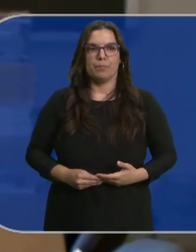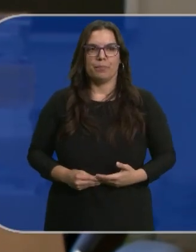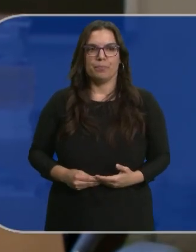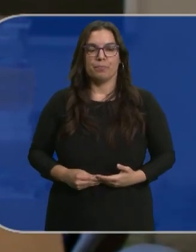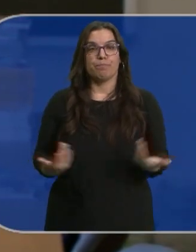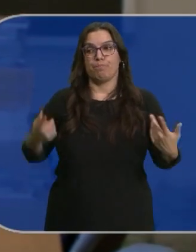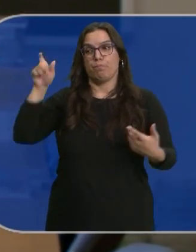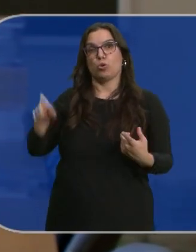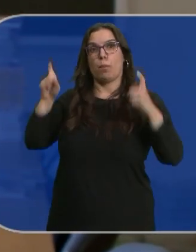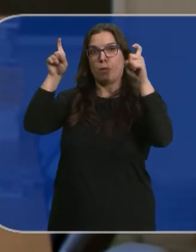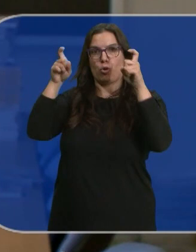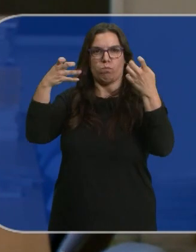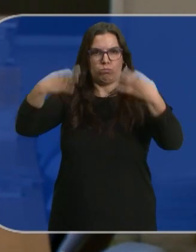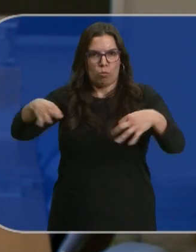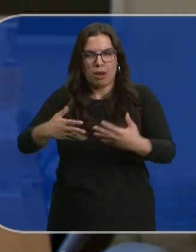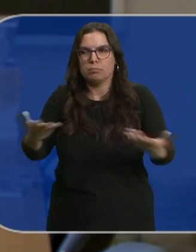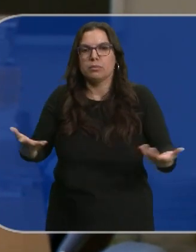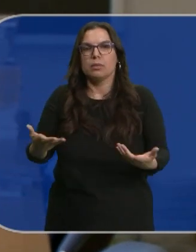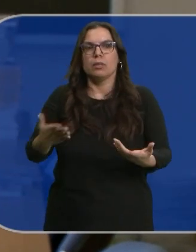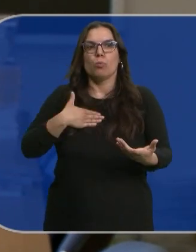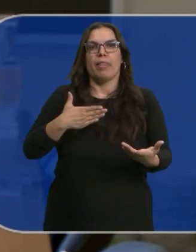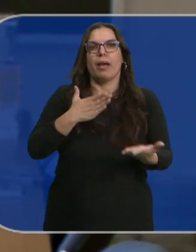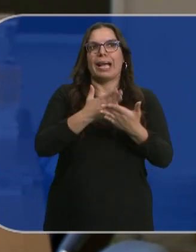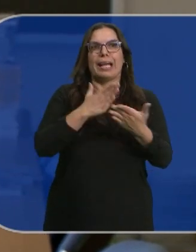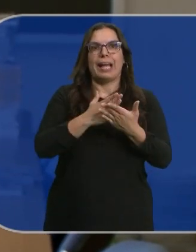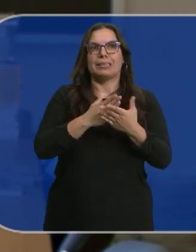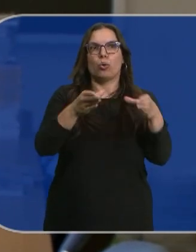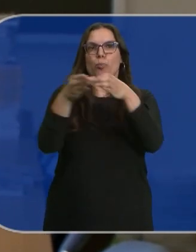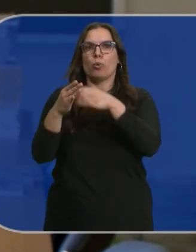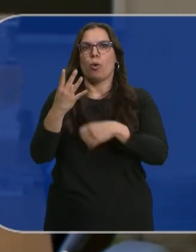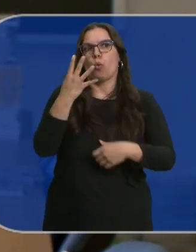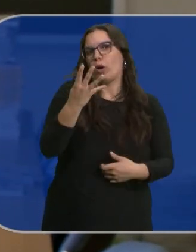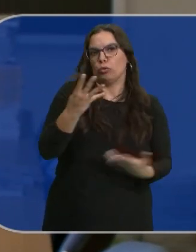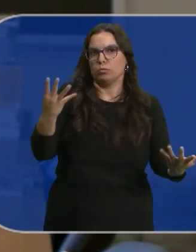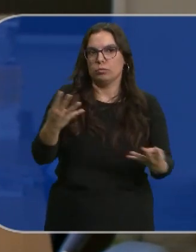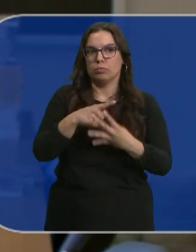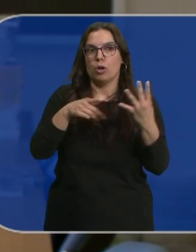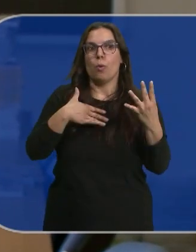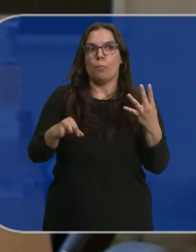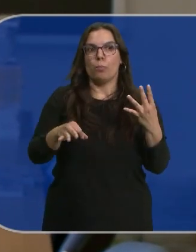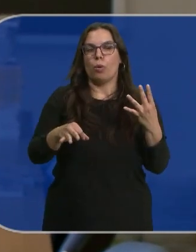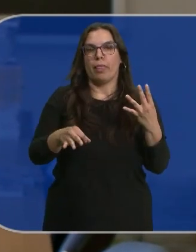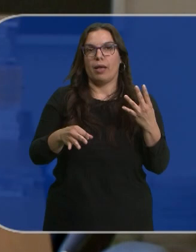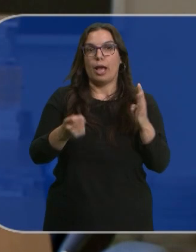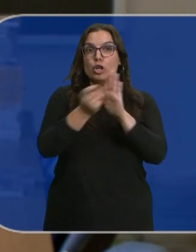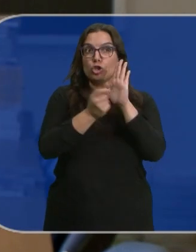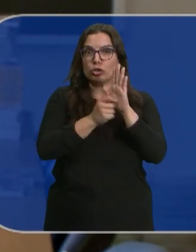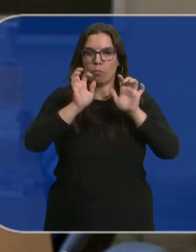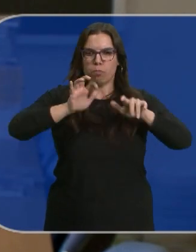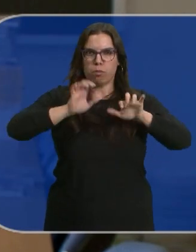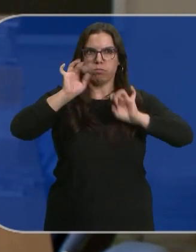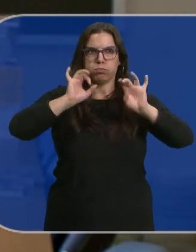Un docente normal con cuatro o cinco grupos de clase puede meter entre tres y cuatro mil notas.